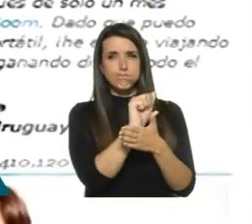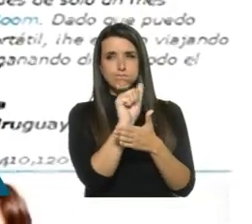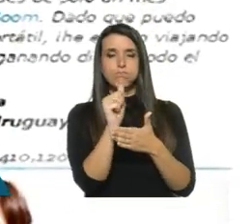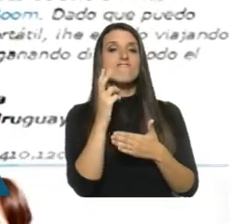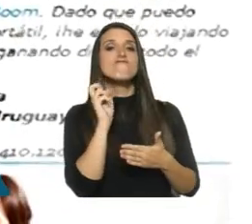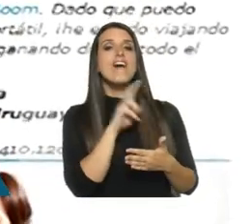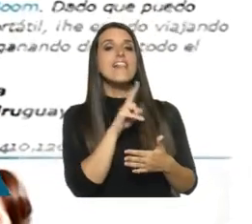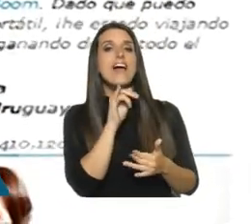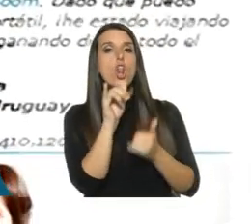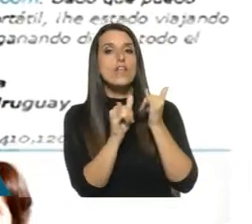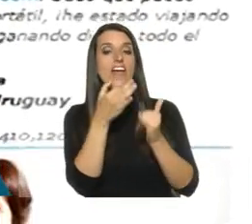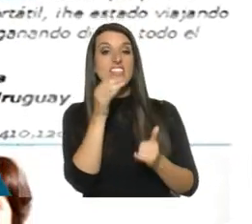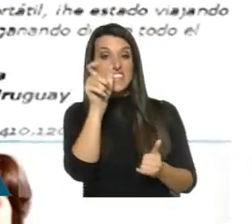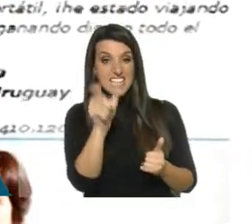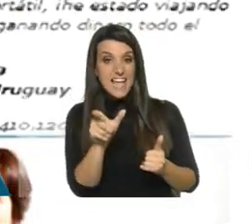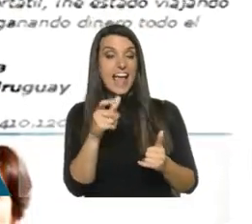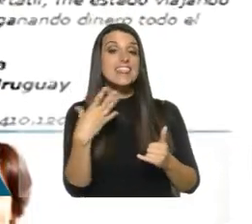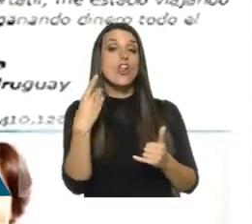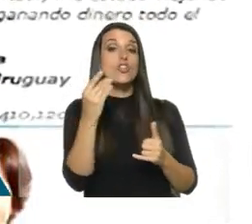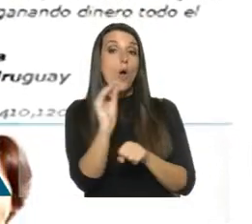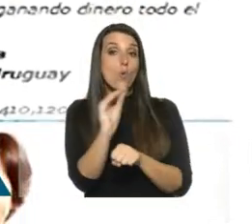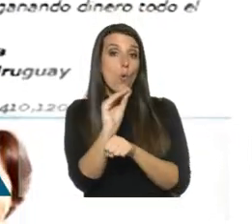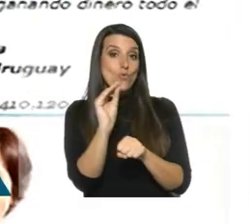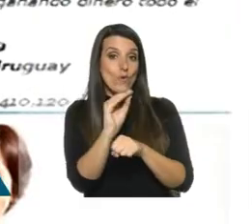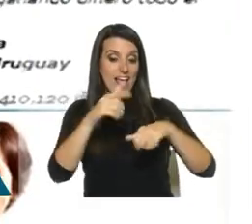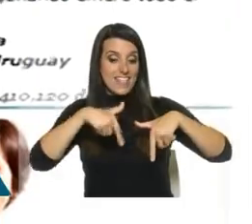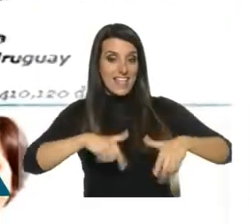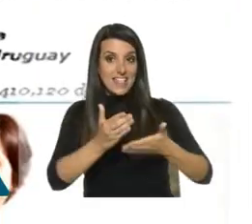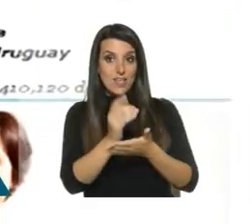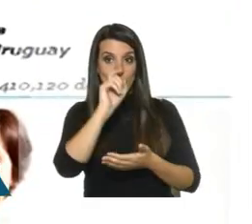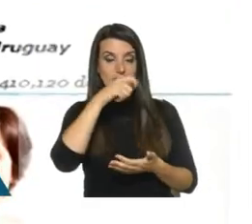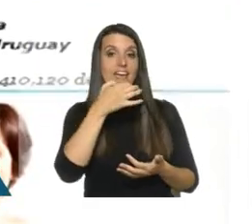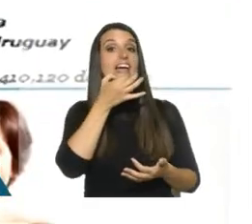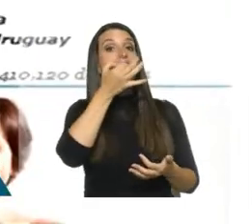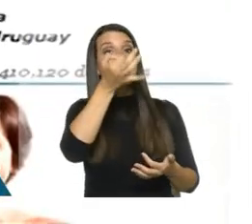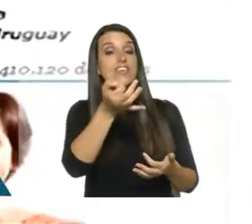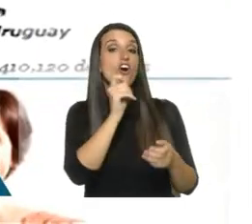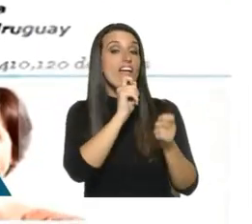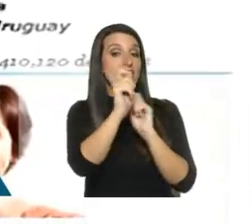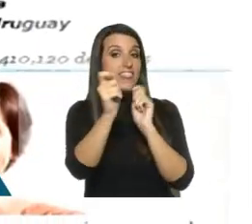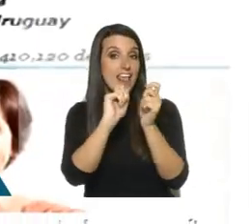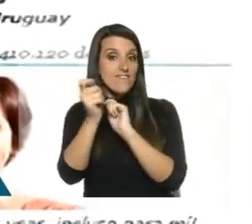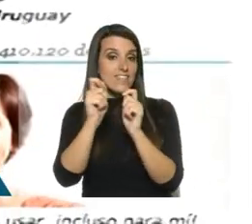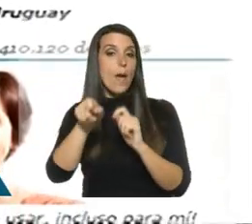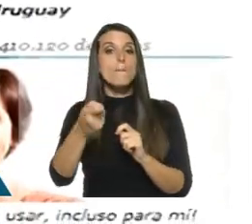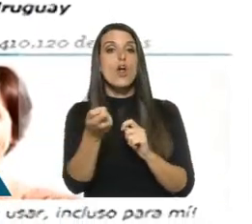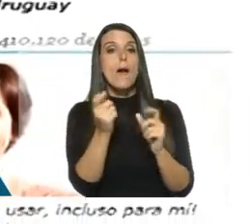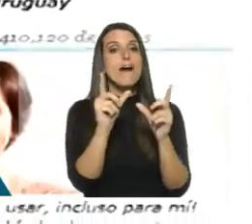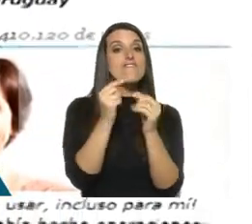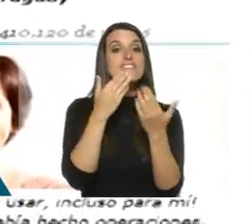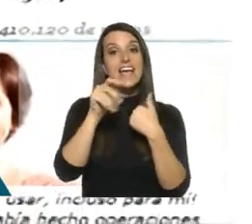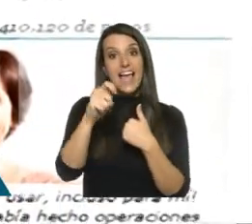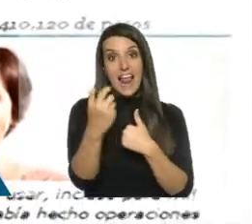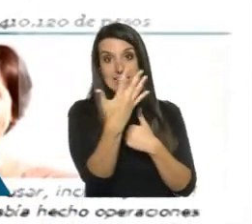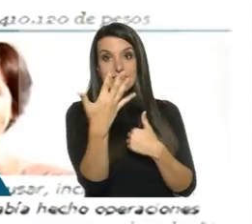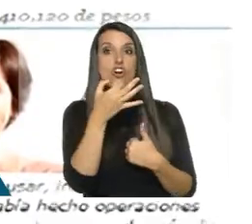noticia decía que la actual directora de Cultura de la Intendencia de Montevideo había dicho durante una entrevista con el programa Basta de Chachara de Canal